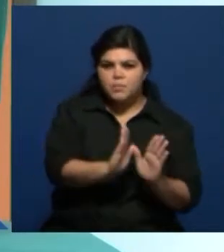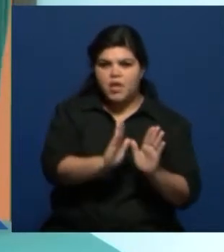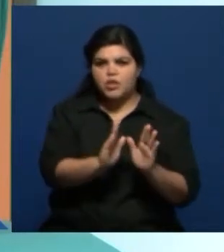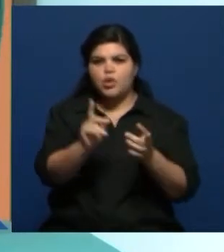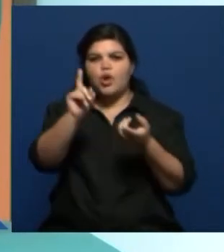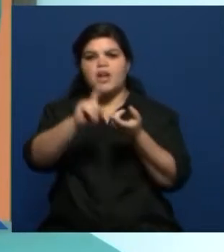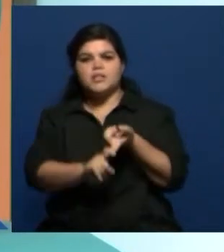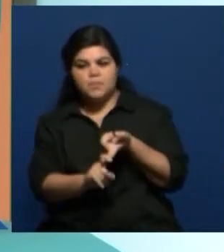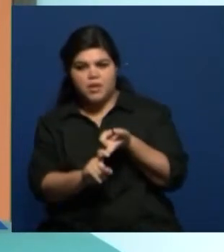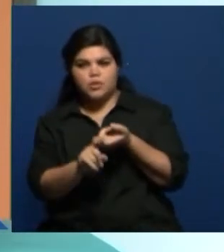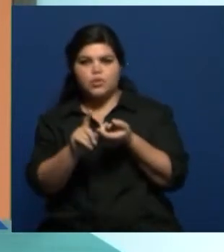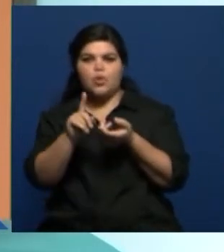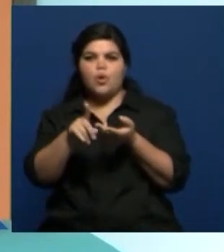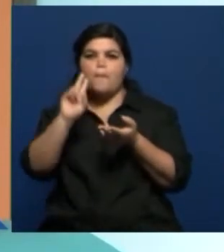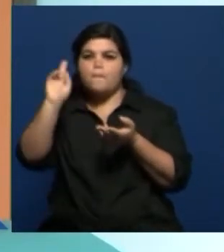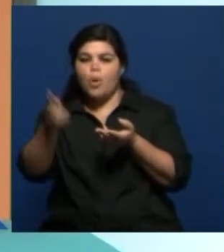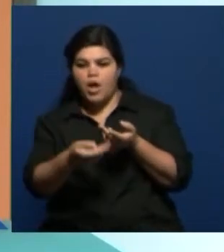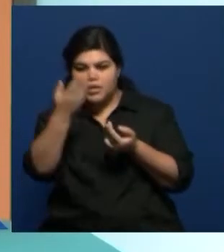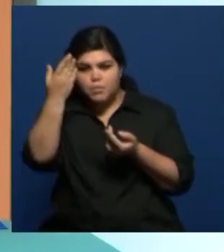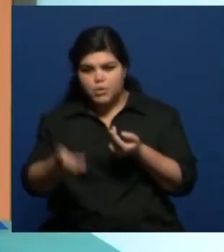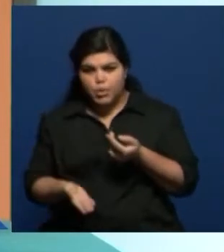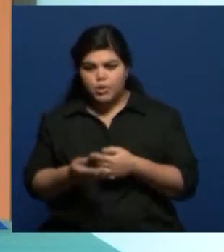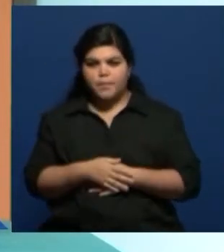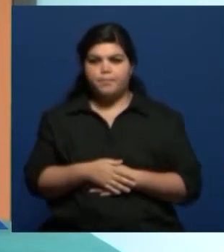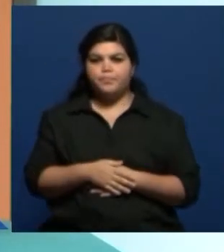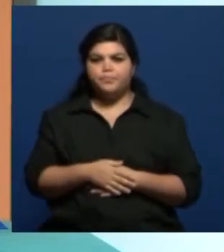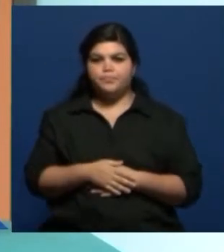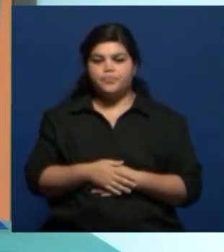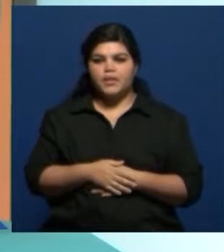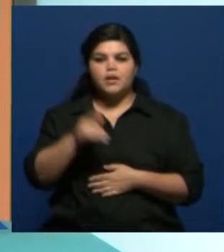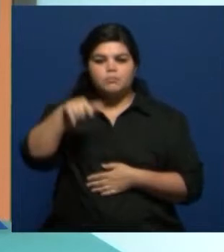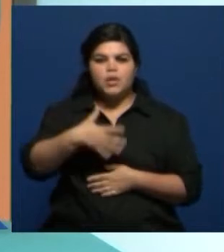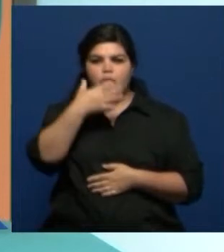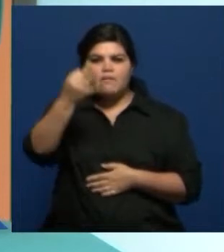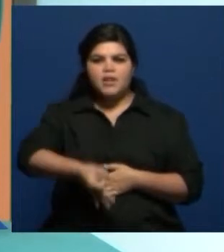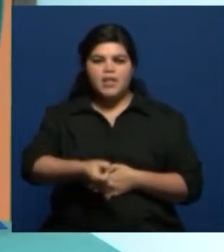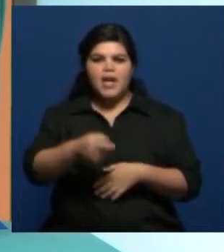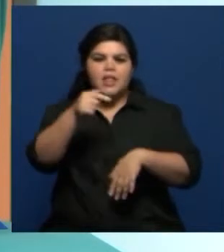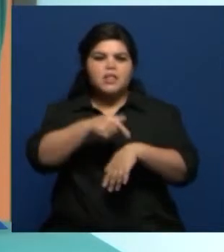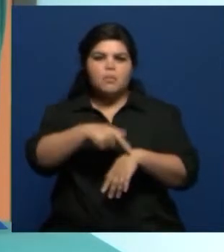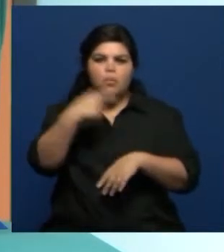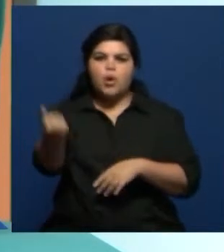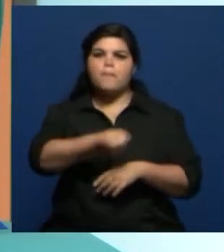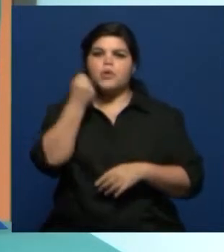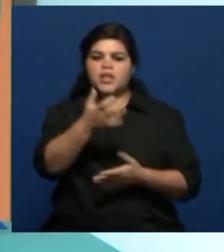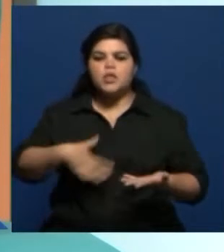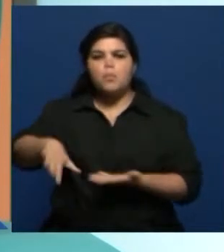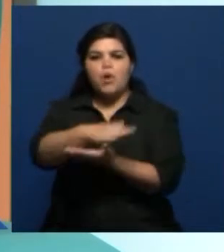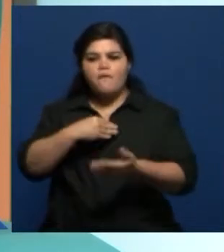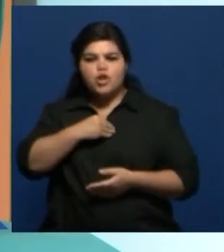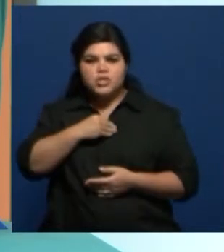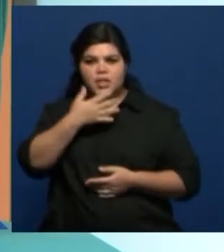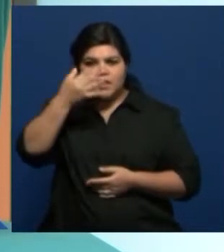casamientos, la muerte de alguien, con momentos significativos para el pueblo. Y eso